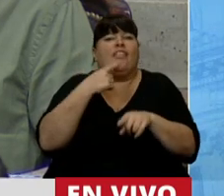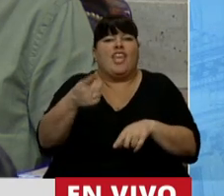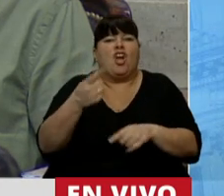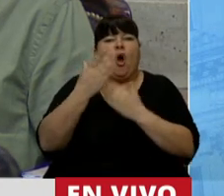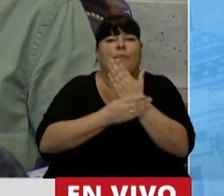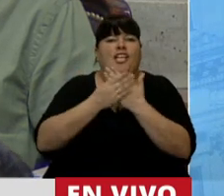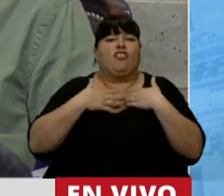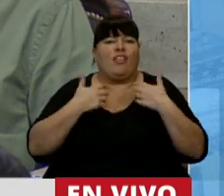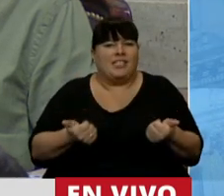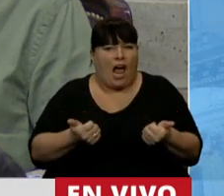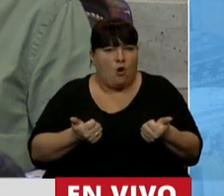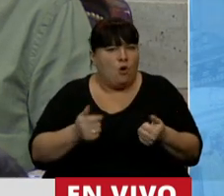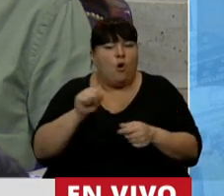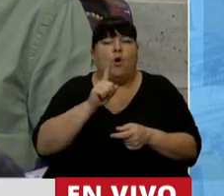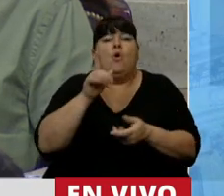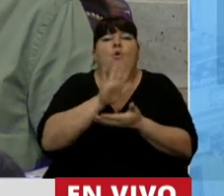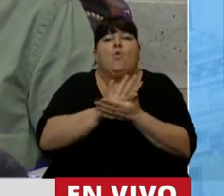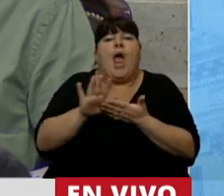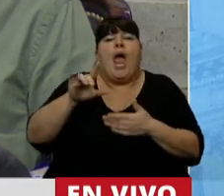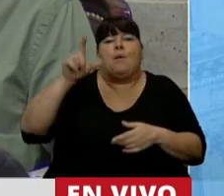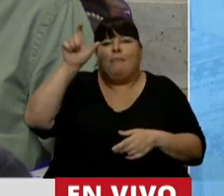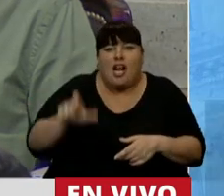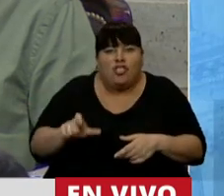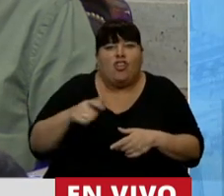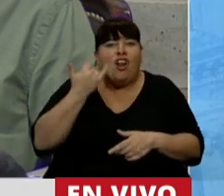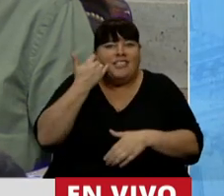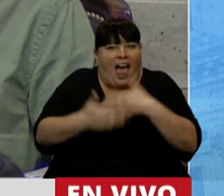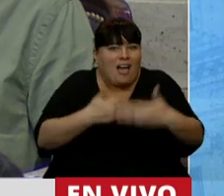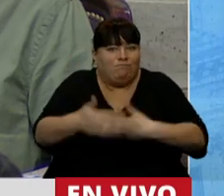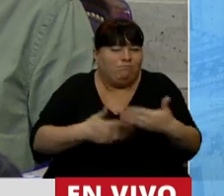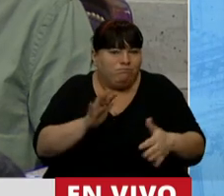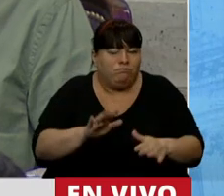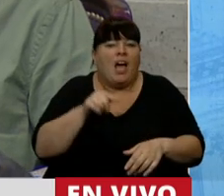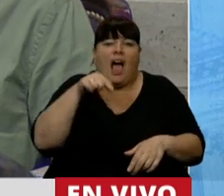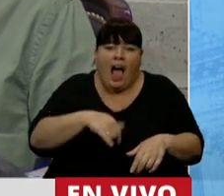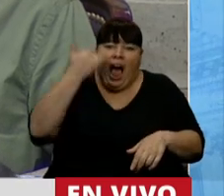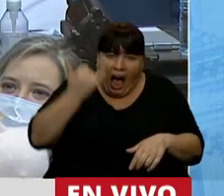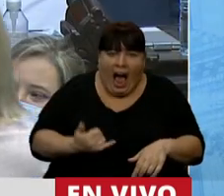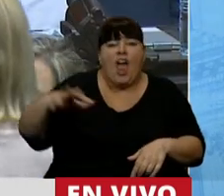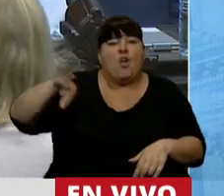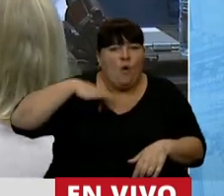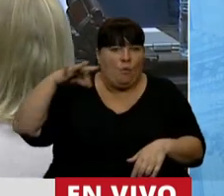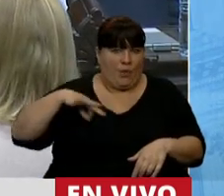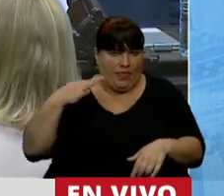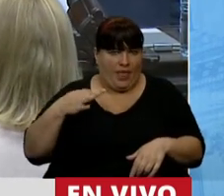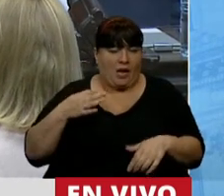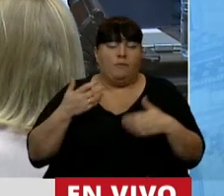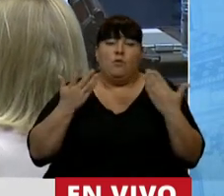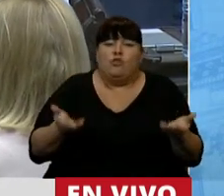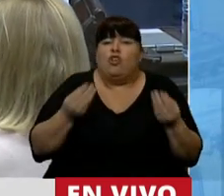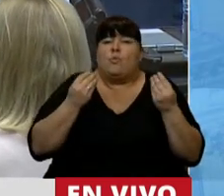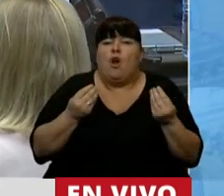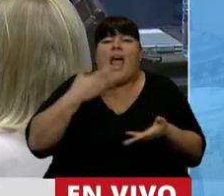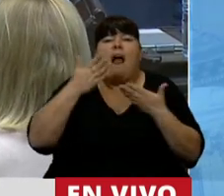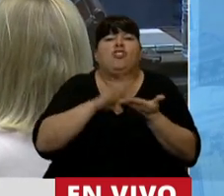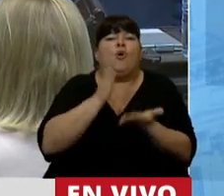el señor Ministro de Salud, sino un nuevo ser humano en desarrollo. Allí hay vida. Entonces, ¿por